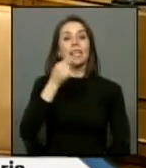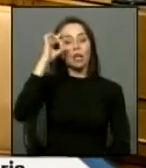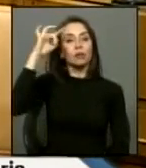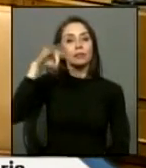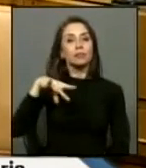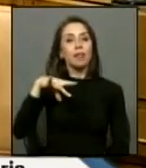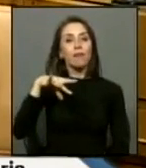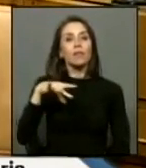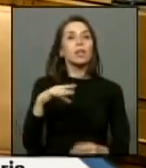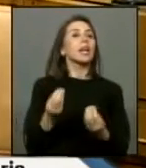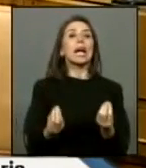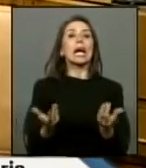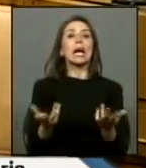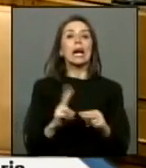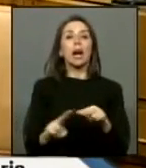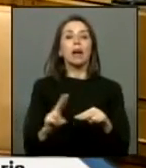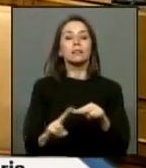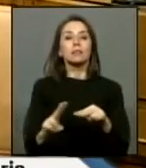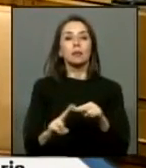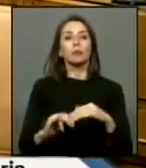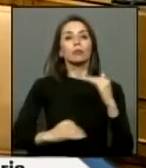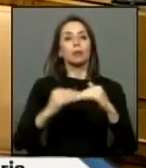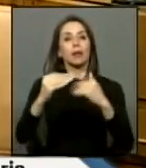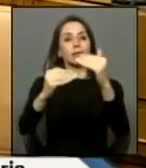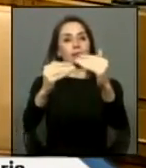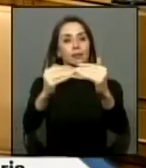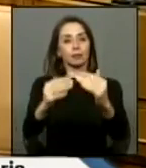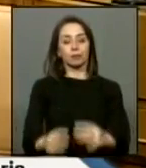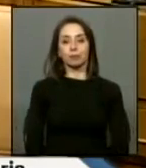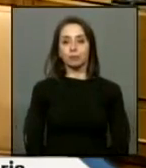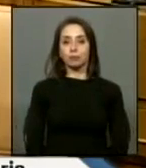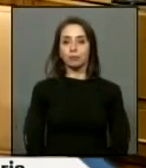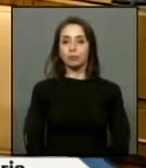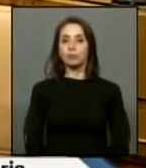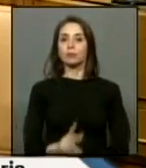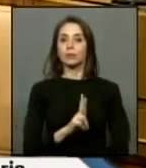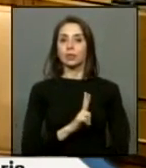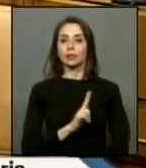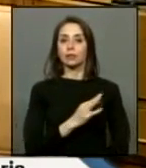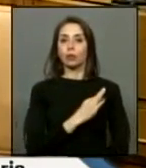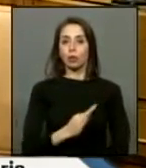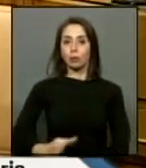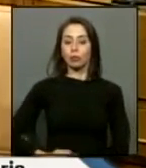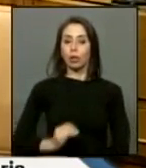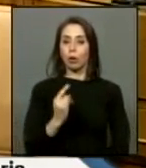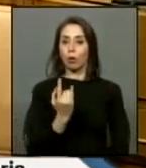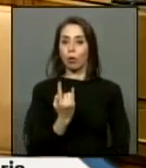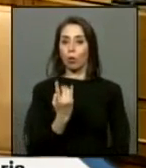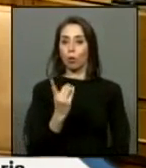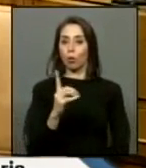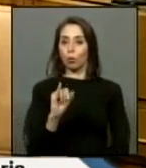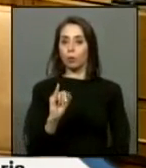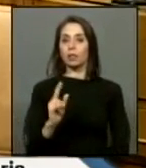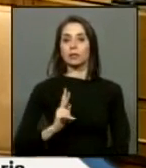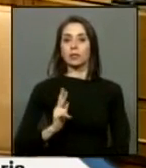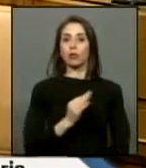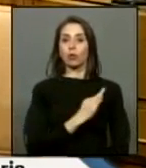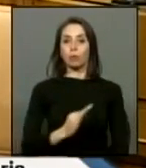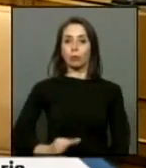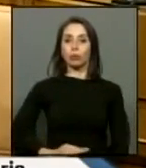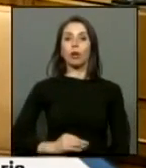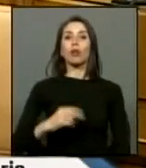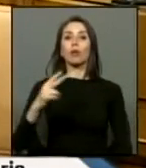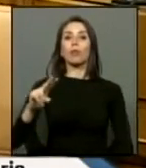qué es lo que podemos hacer para seguir avanzando señores diputados de la UDI señores diputados de la